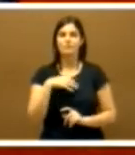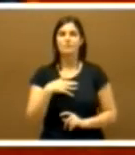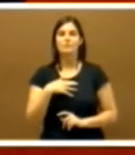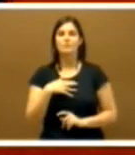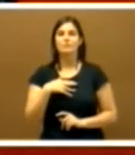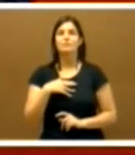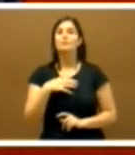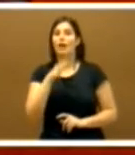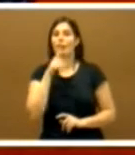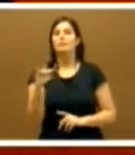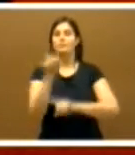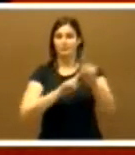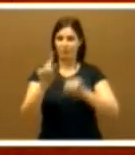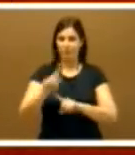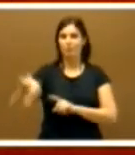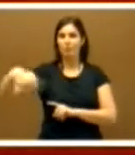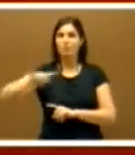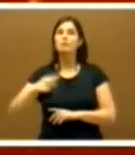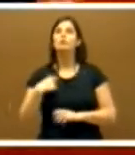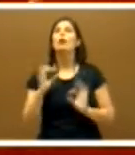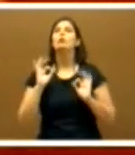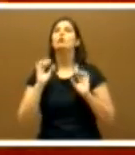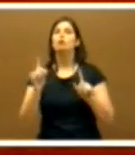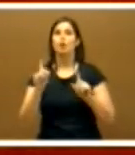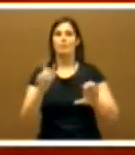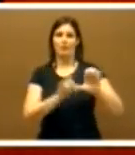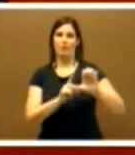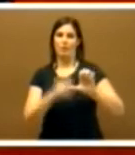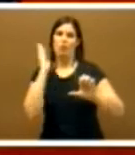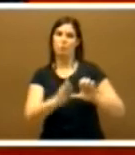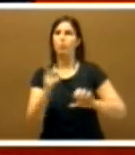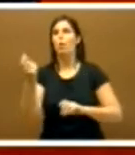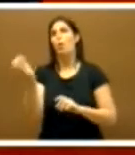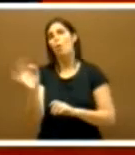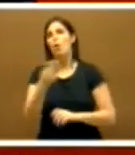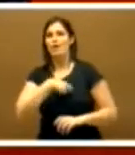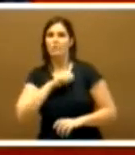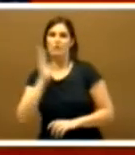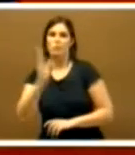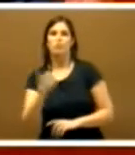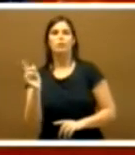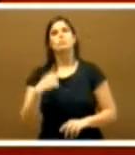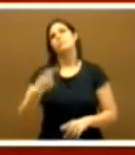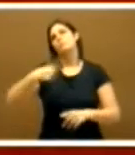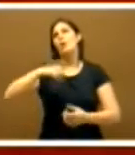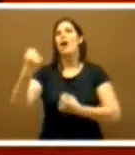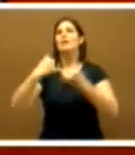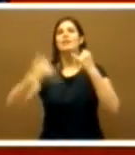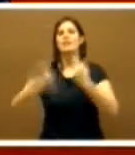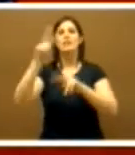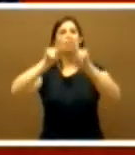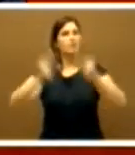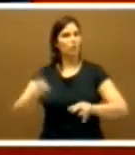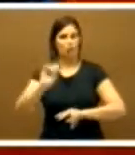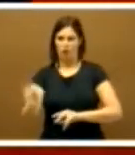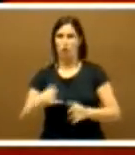el problema afecta exclusivamente a España y Extremadura. No estamos, por tanto, ante una crisis financiera internacional, no estamos ante una crisis económica mundial,